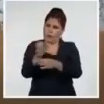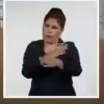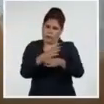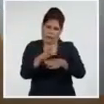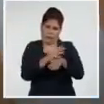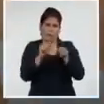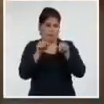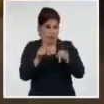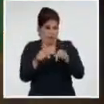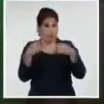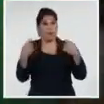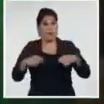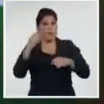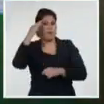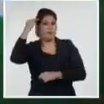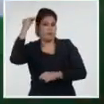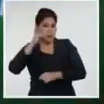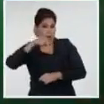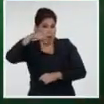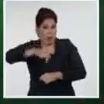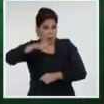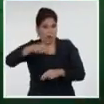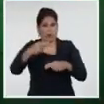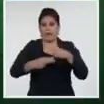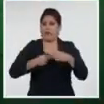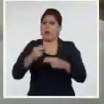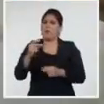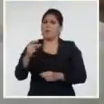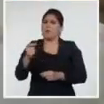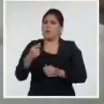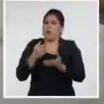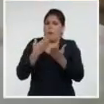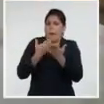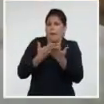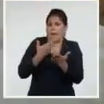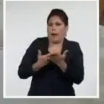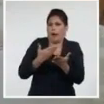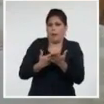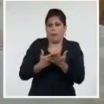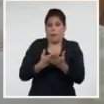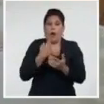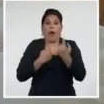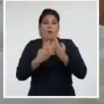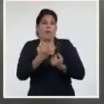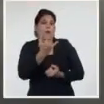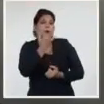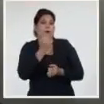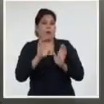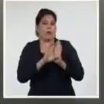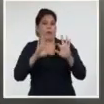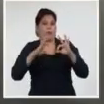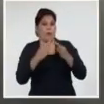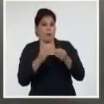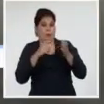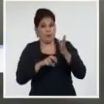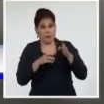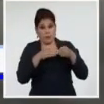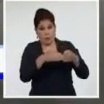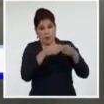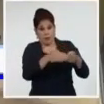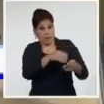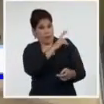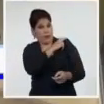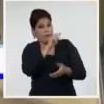razones suficientes por los que hoy se realiza la prueba dinámica del referendo del Código de las Familias. En Granma, las